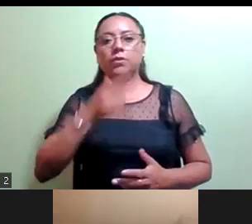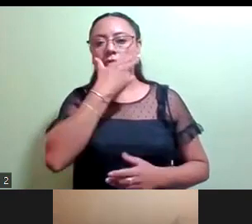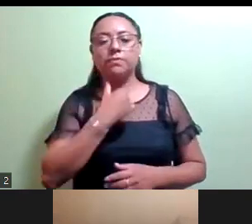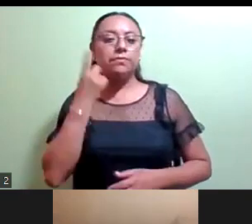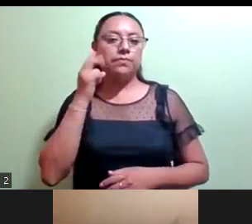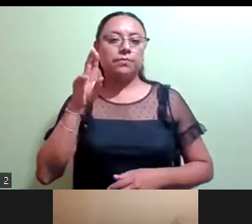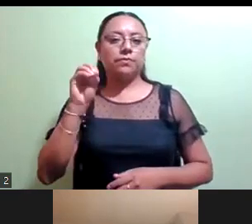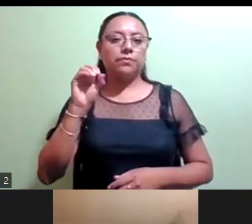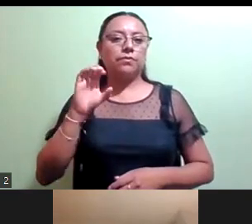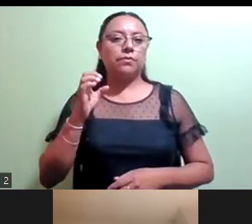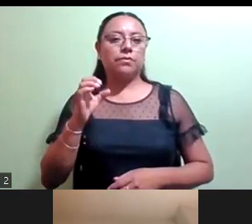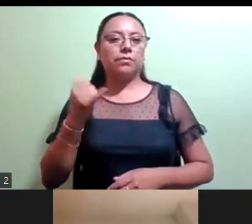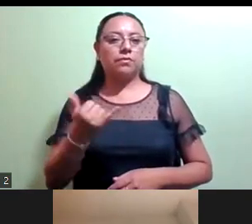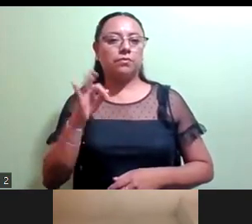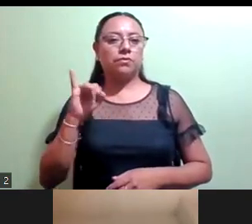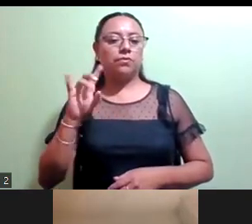González.